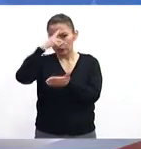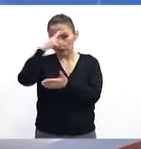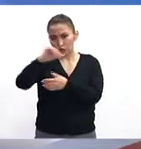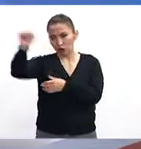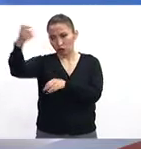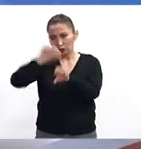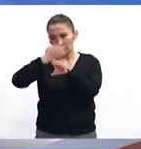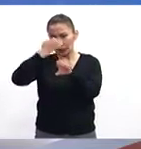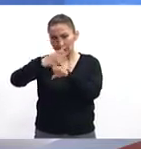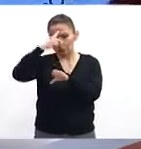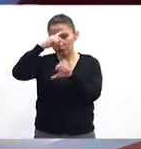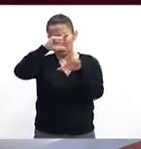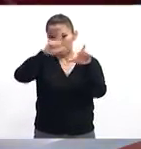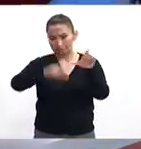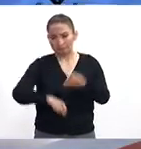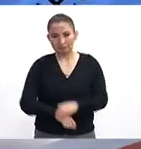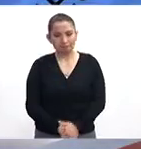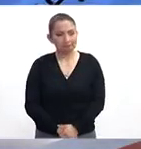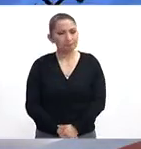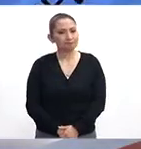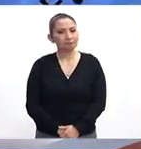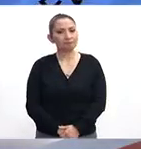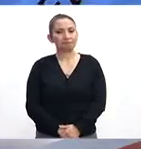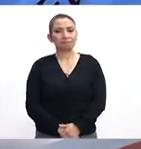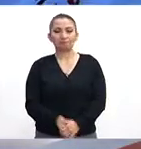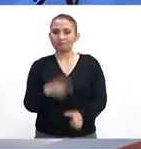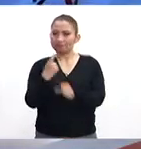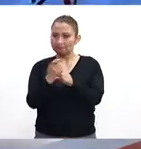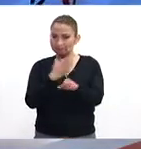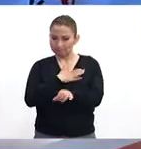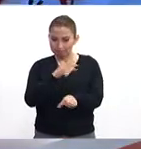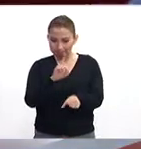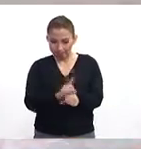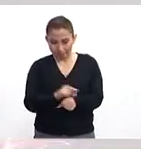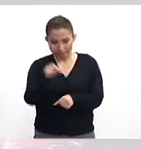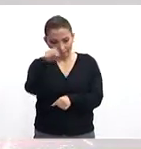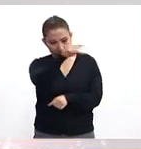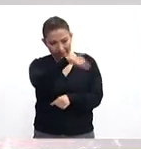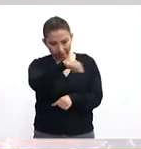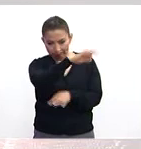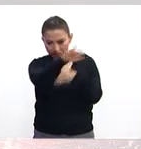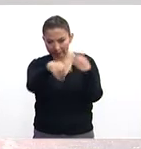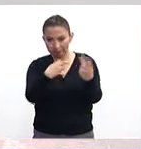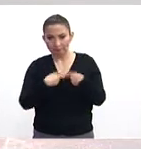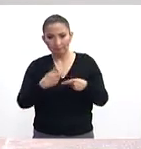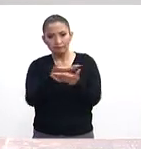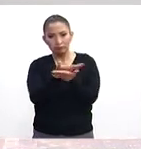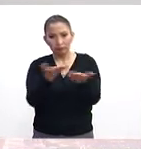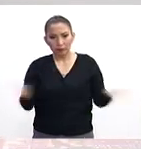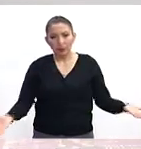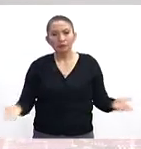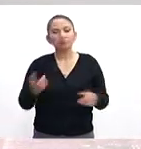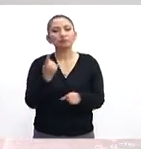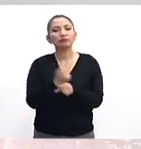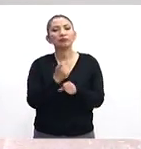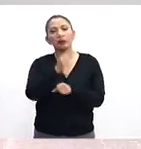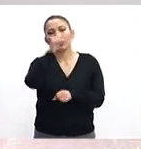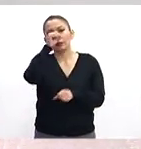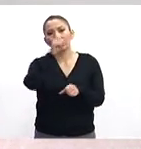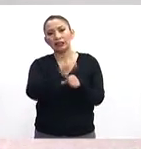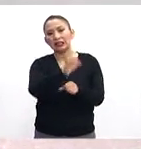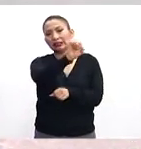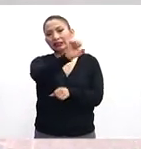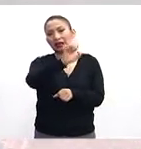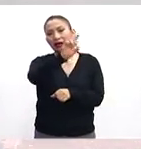México y en otros estados de nuestro país? Primero que nada, muy buenos días a ti y a todo tu auditorio. La Secretaría de